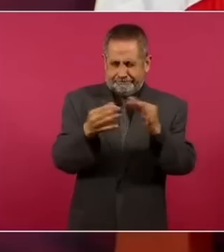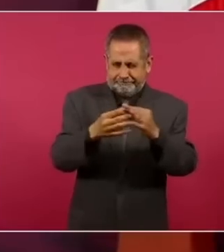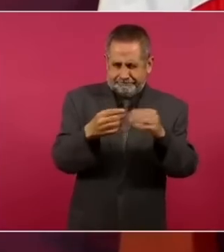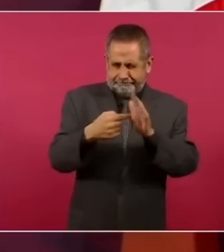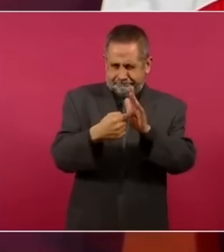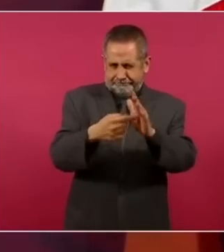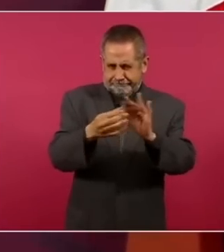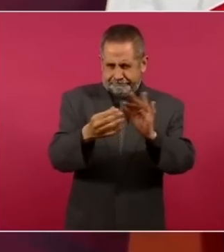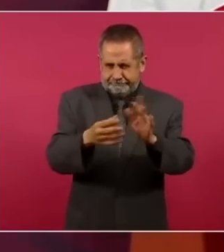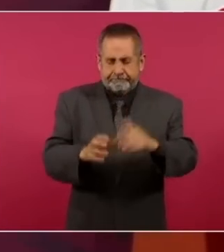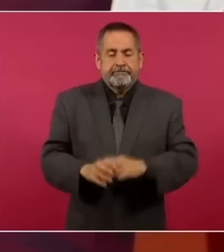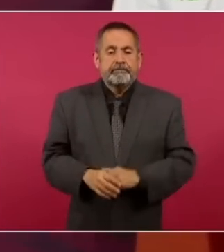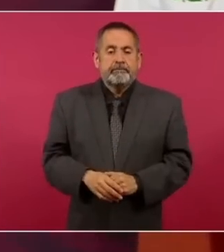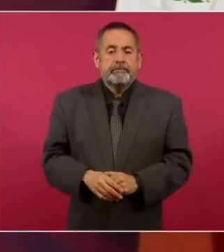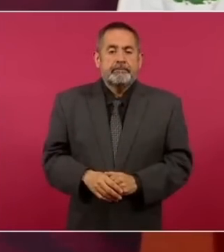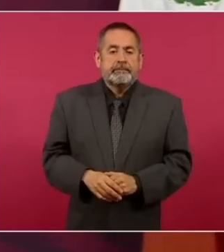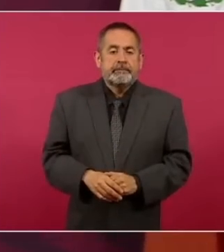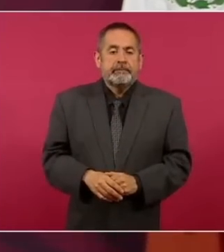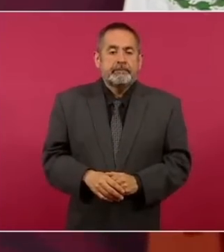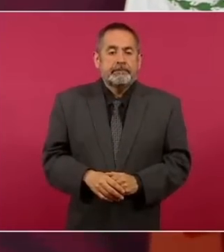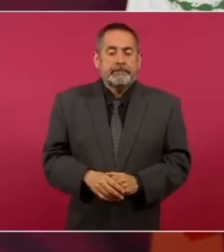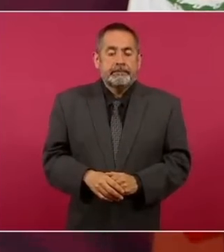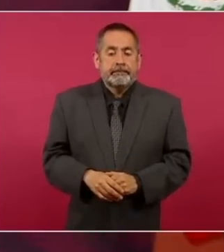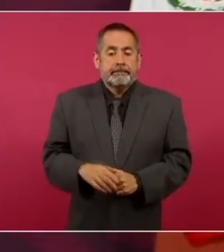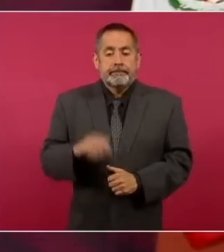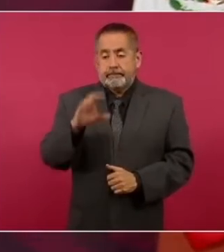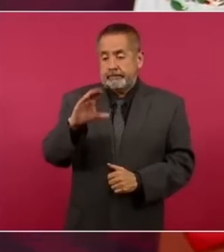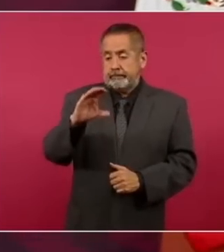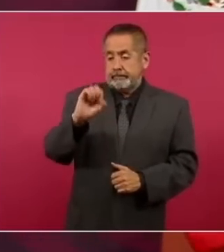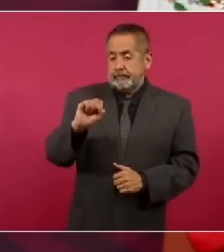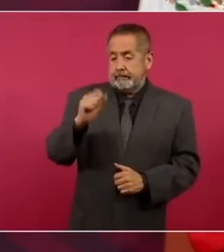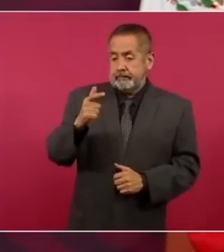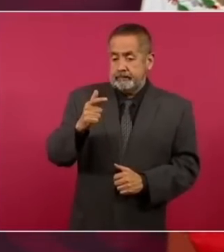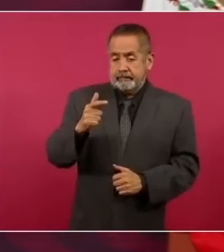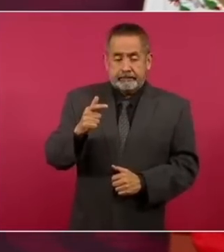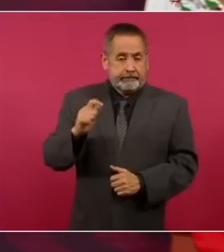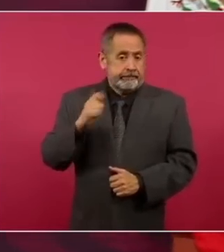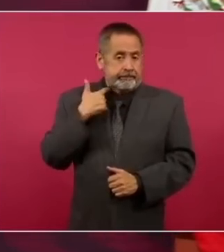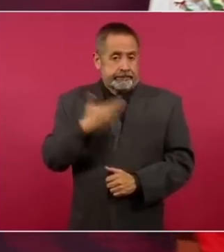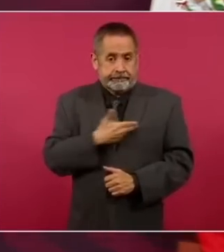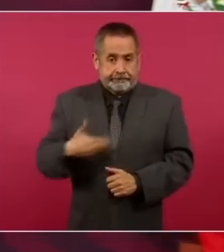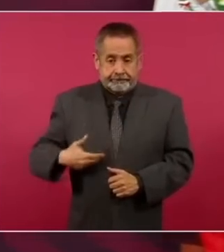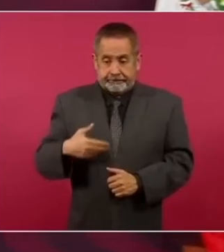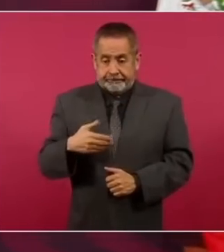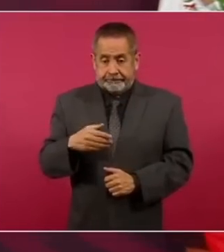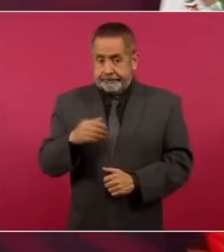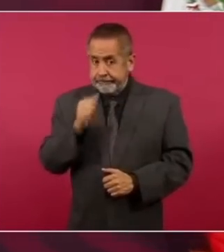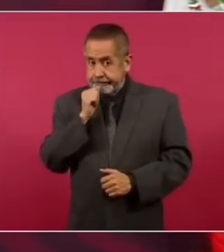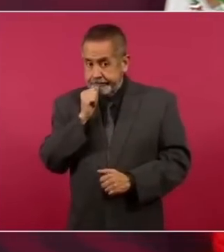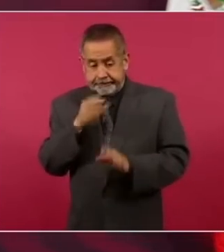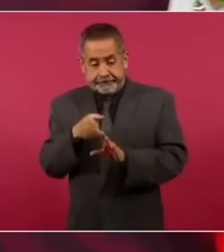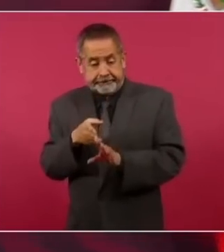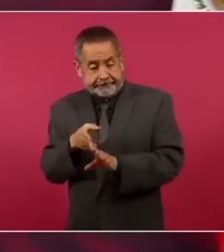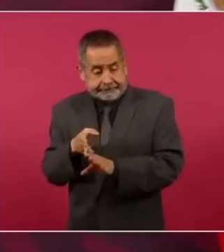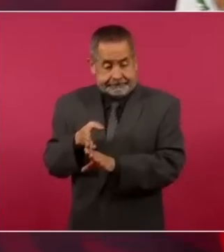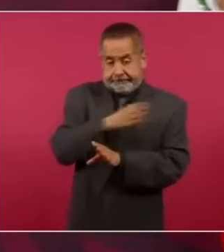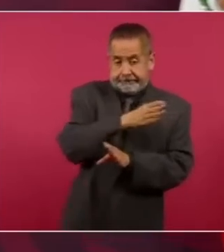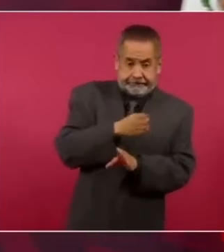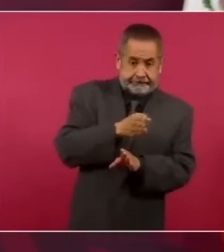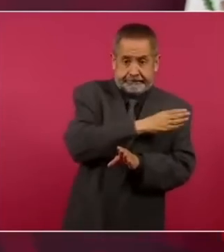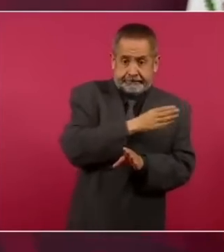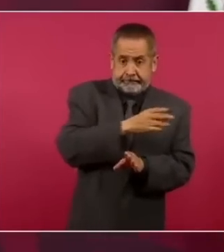antes de Salinas, toda la energía eléctrica